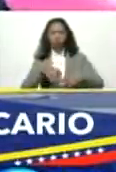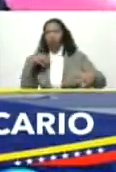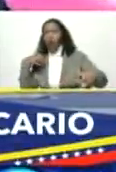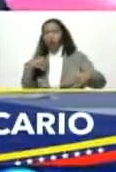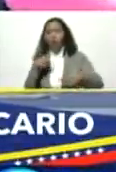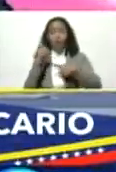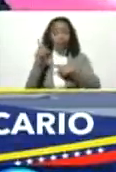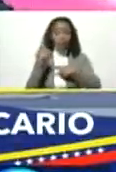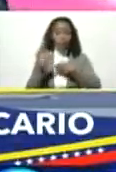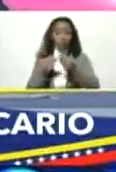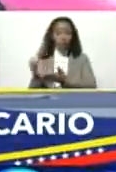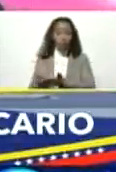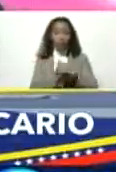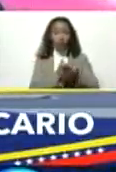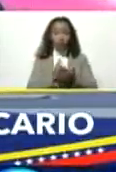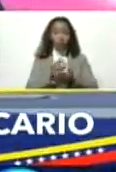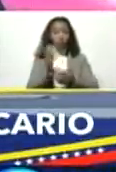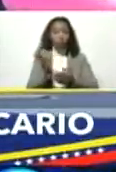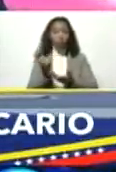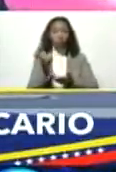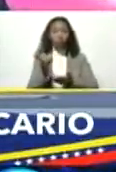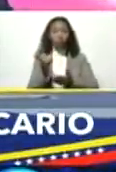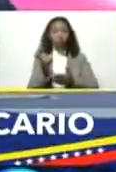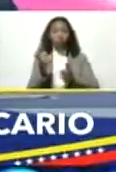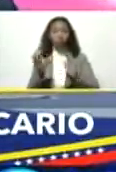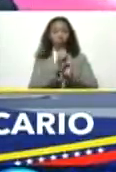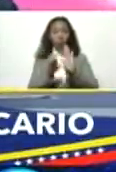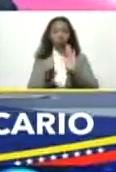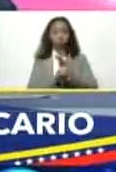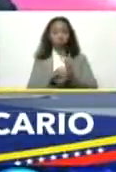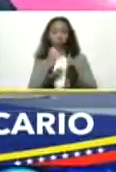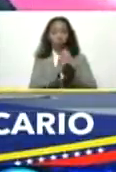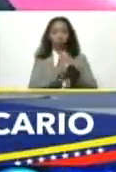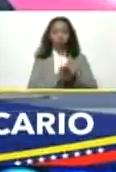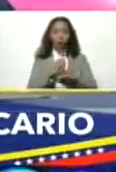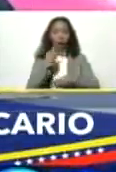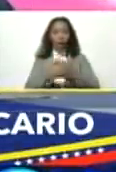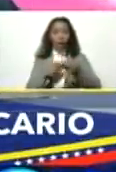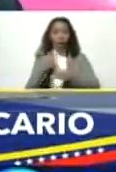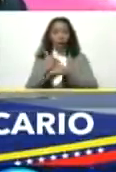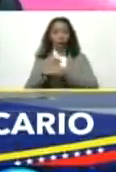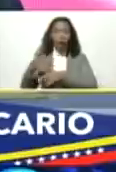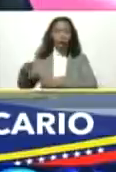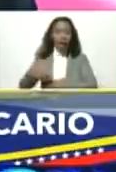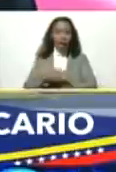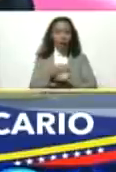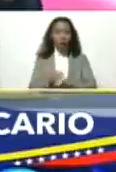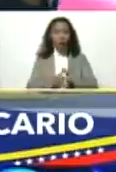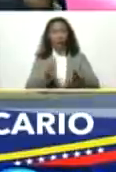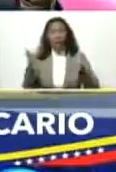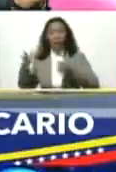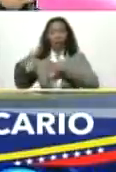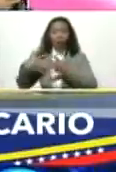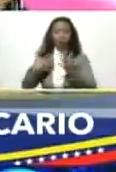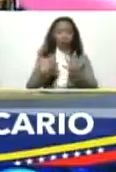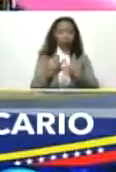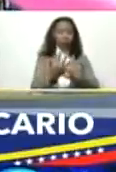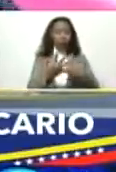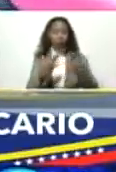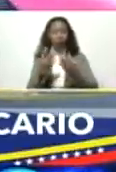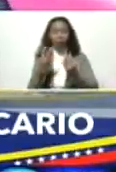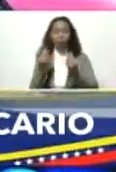creó un curso es como un río grande que fluye por muchos años